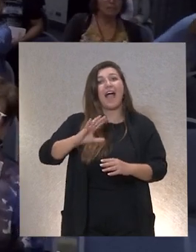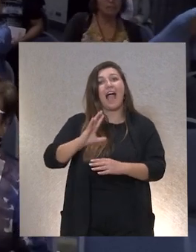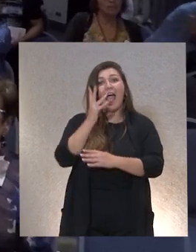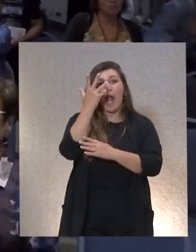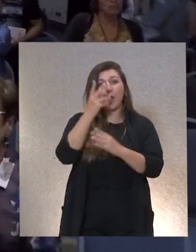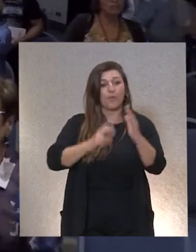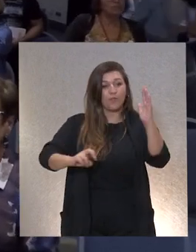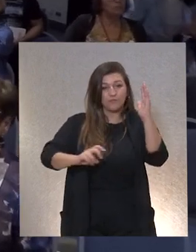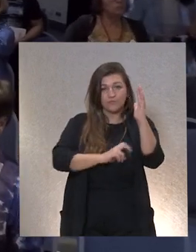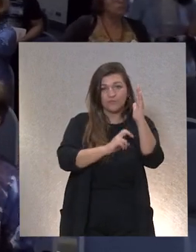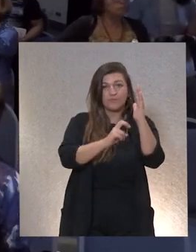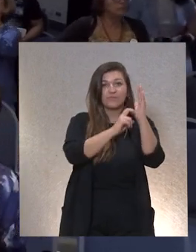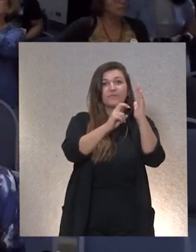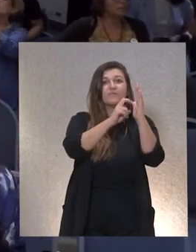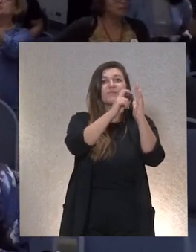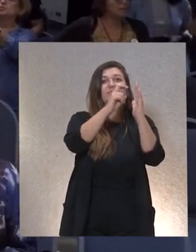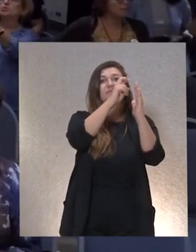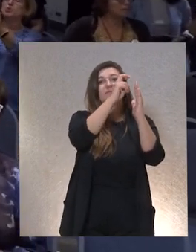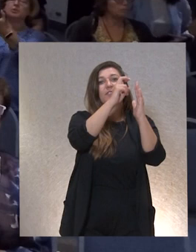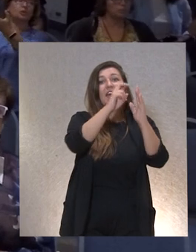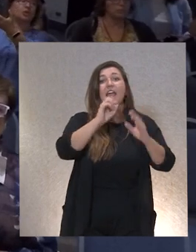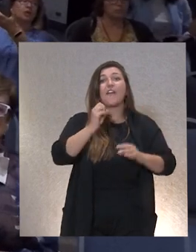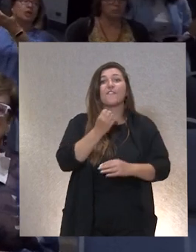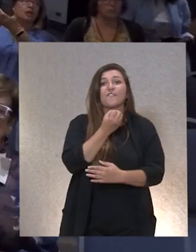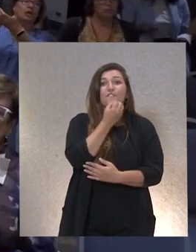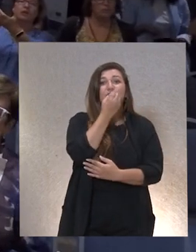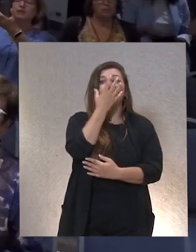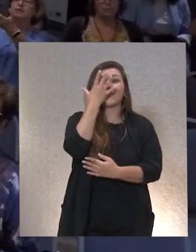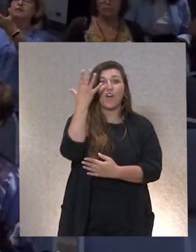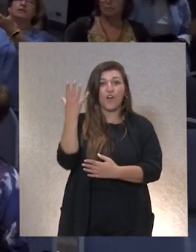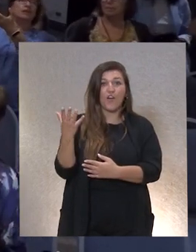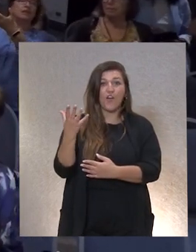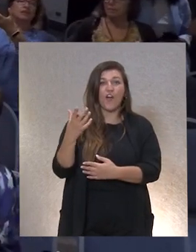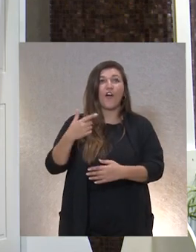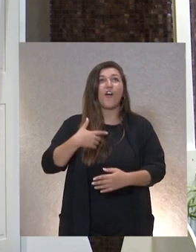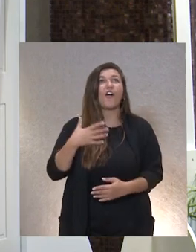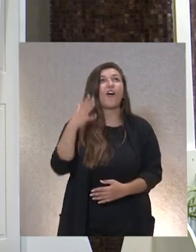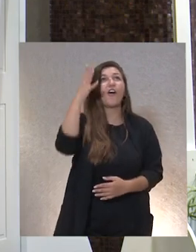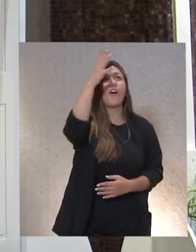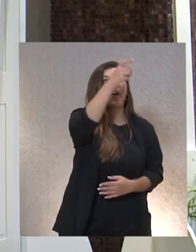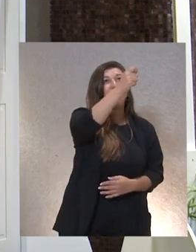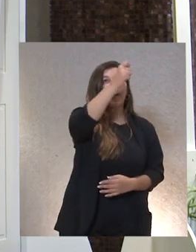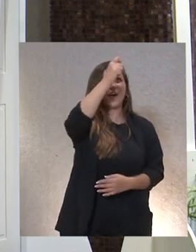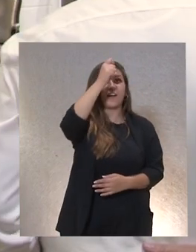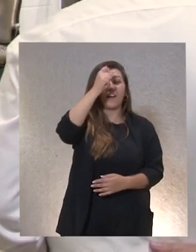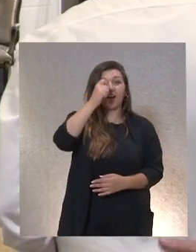Vengo de subir al árbol y la